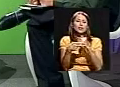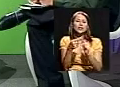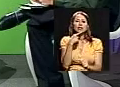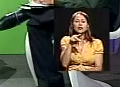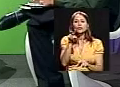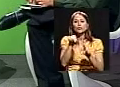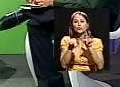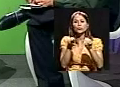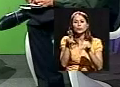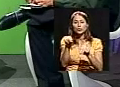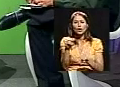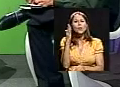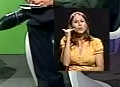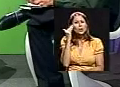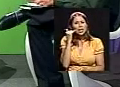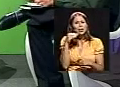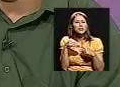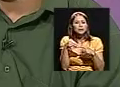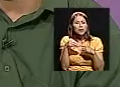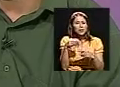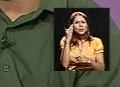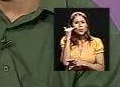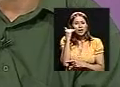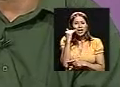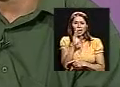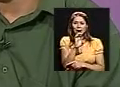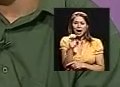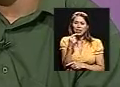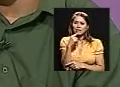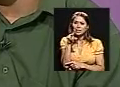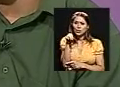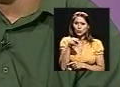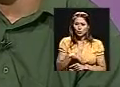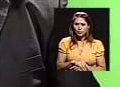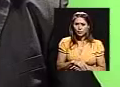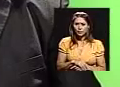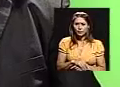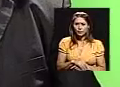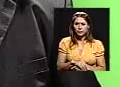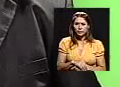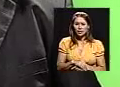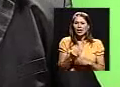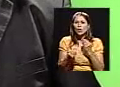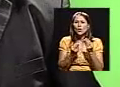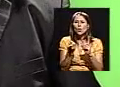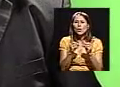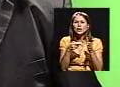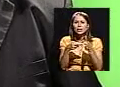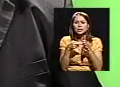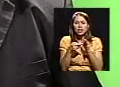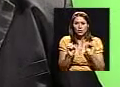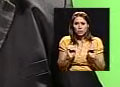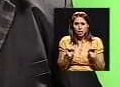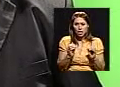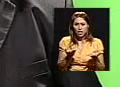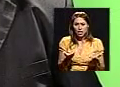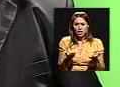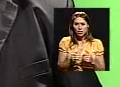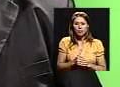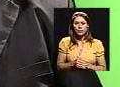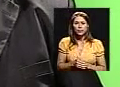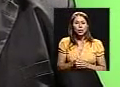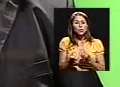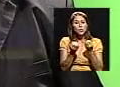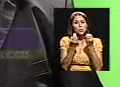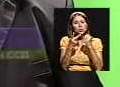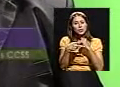podrían ser los motivos principales para que la caja las rebote? ¿Con qué requisitos no cumplen las personas? Sí, bueno,